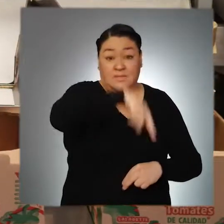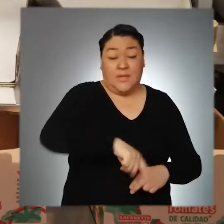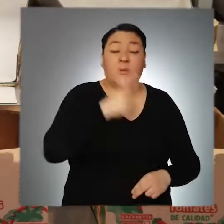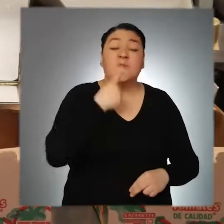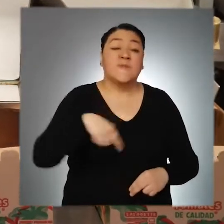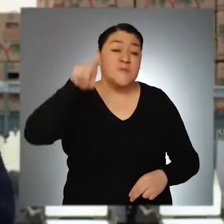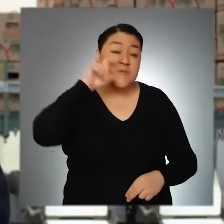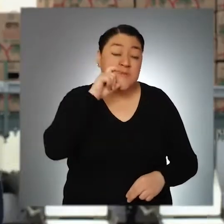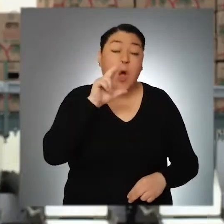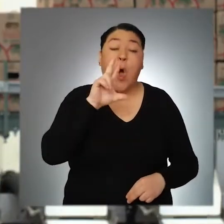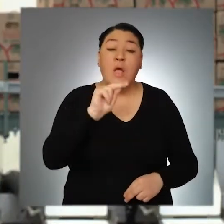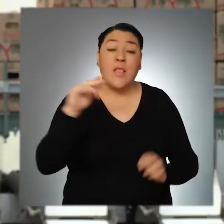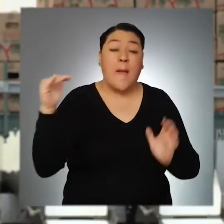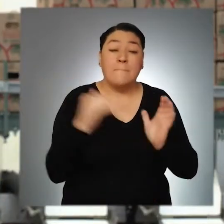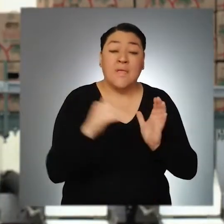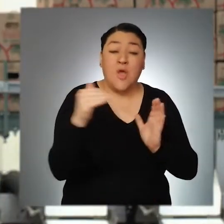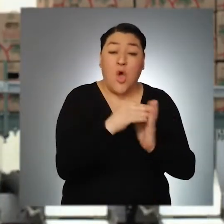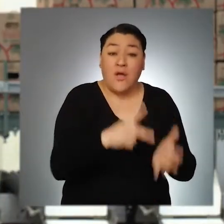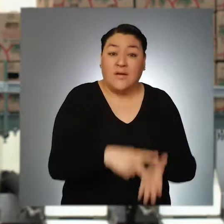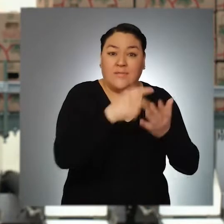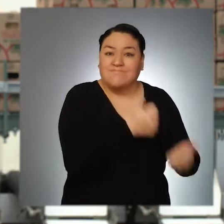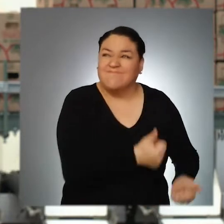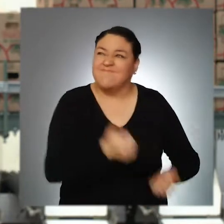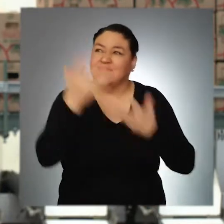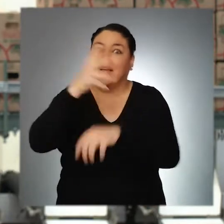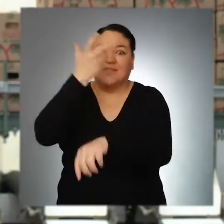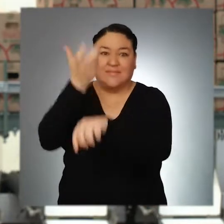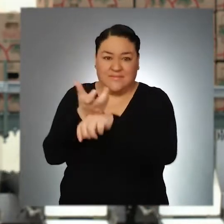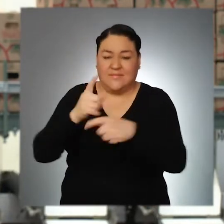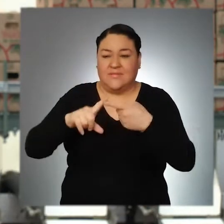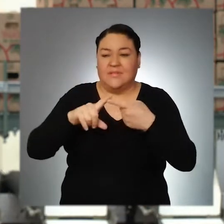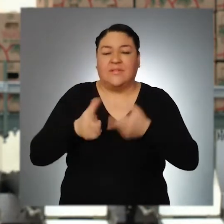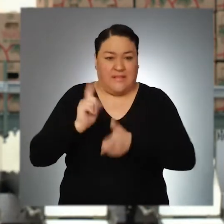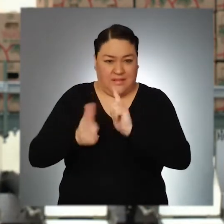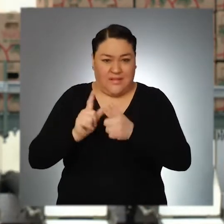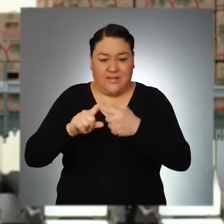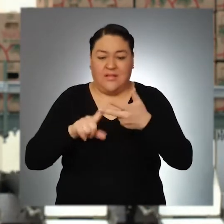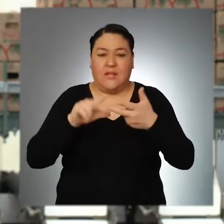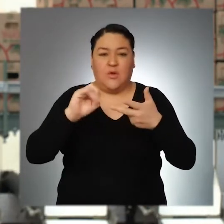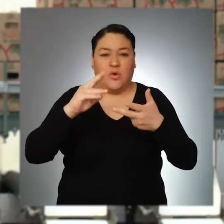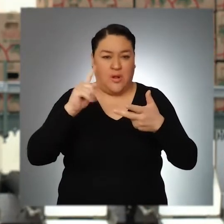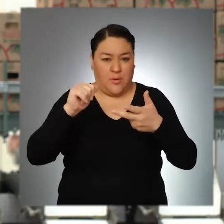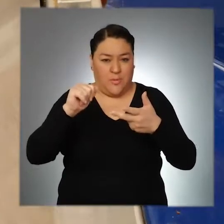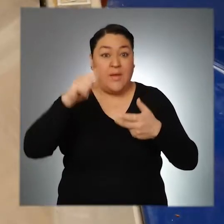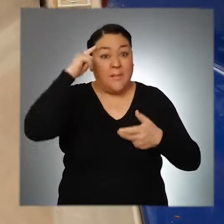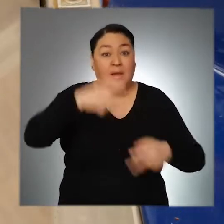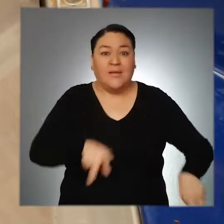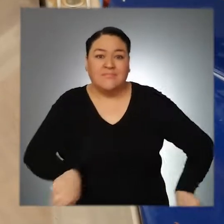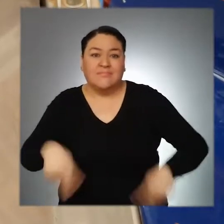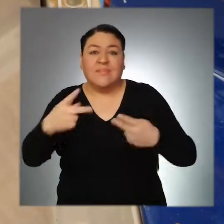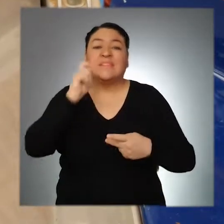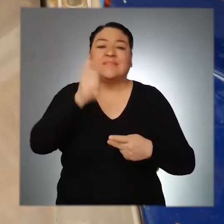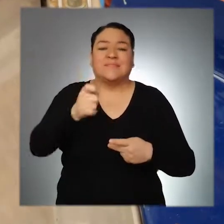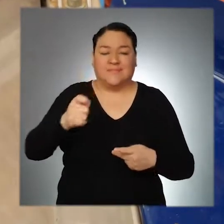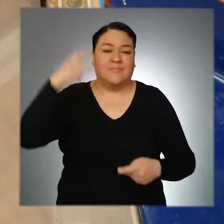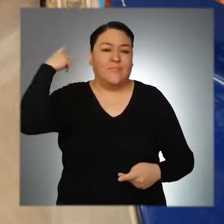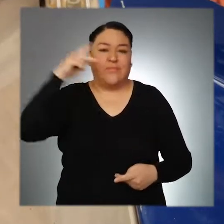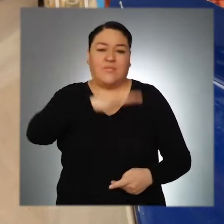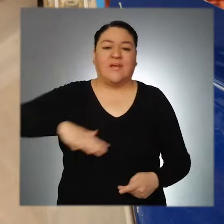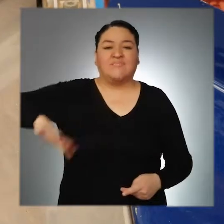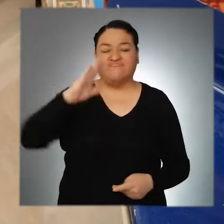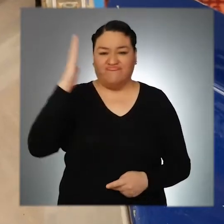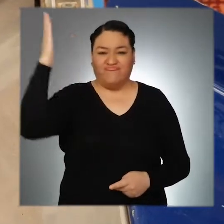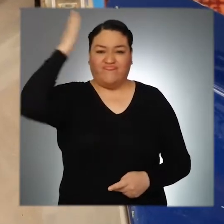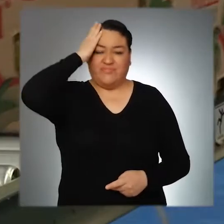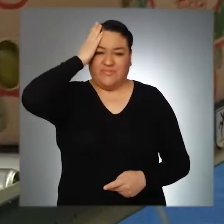Unidos. Agradeciendo por todo el apoyo y el acompañamiento que se ha hecho a toda esta trayectoria. La intención del empaque es tener